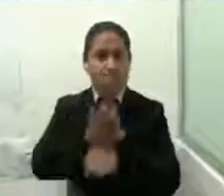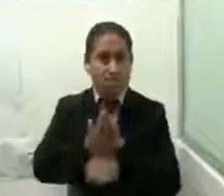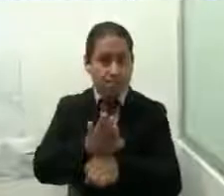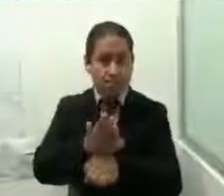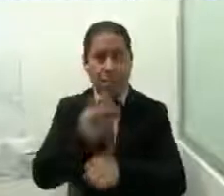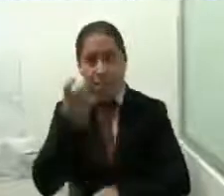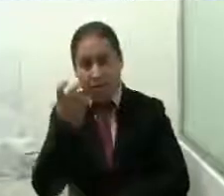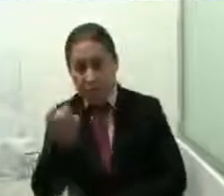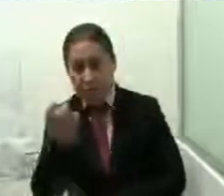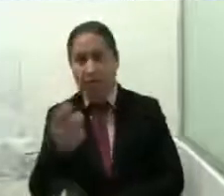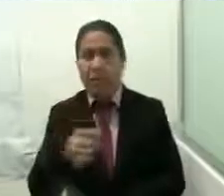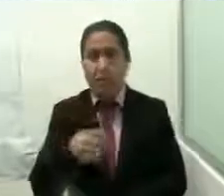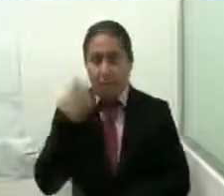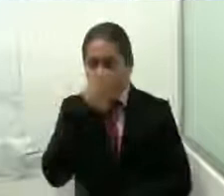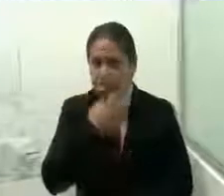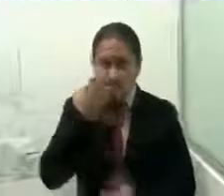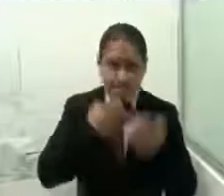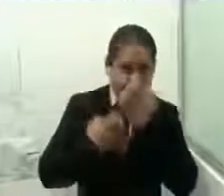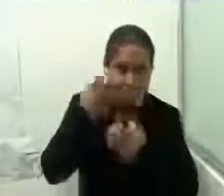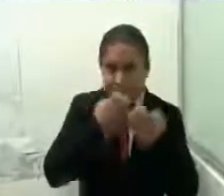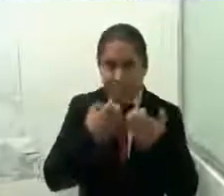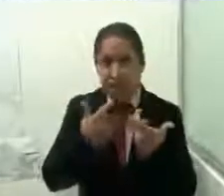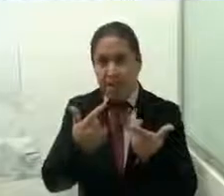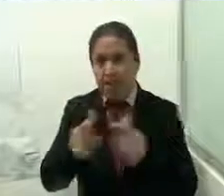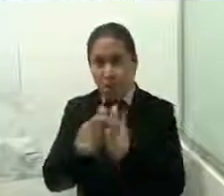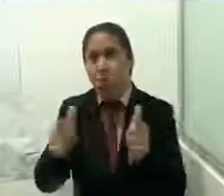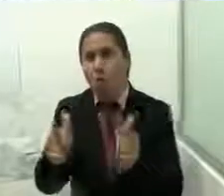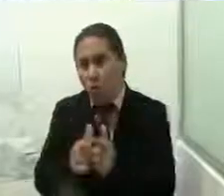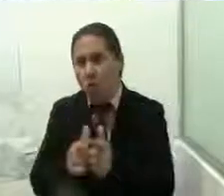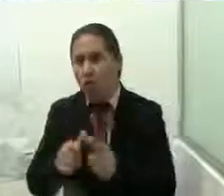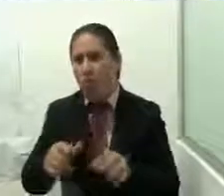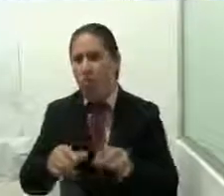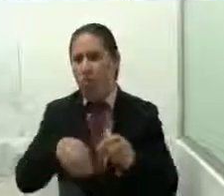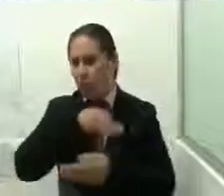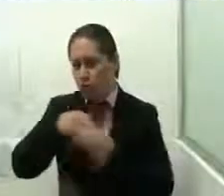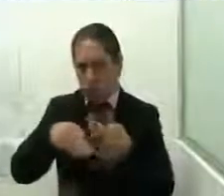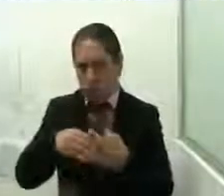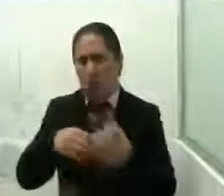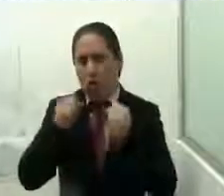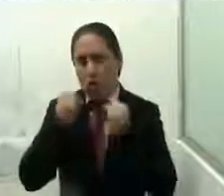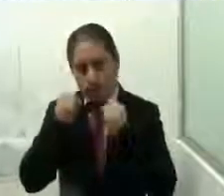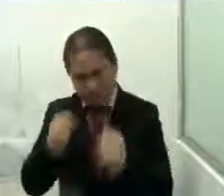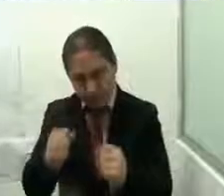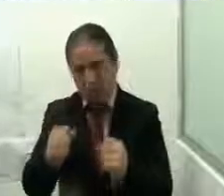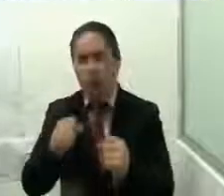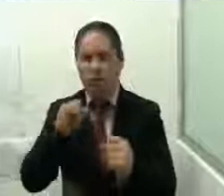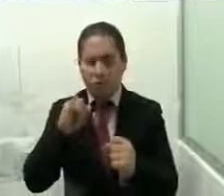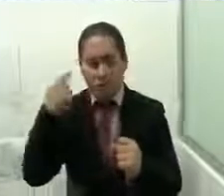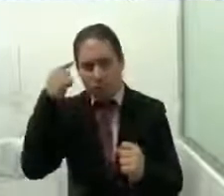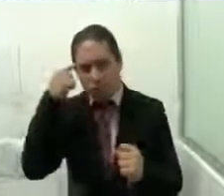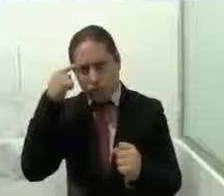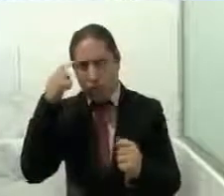partir de este análisis con el grupo estratégico, se fortalecieron las estructuras